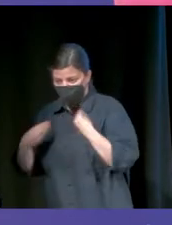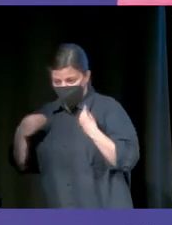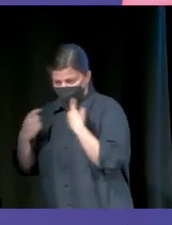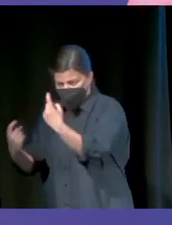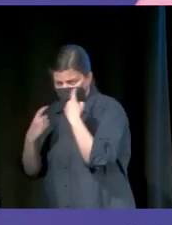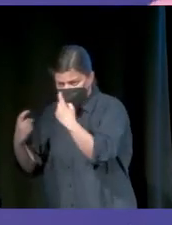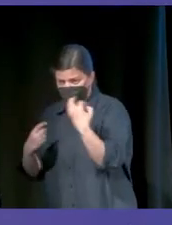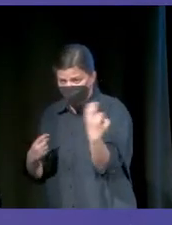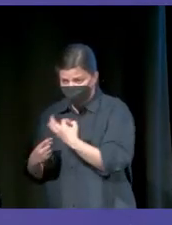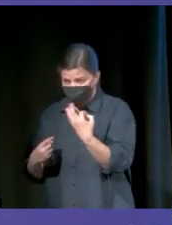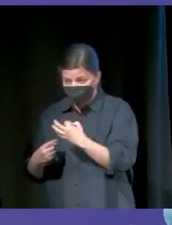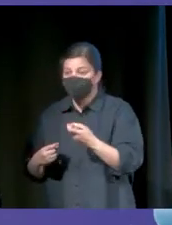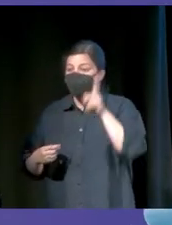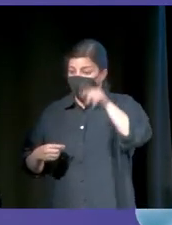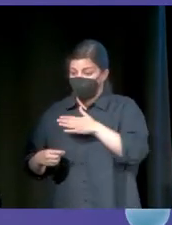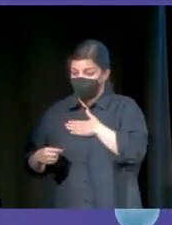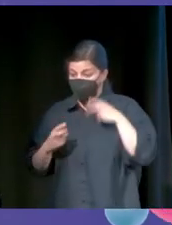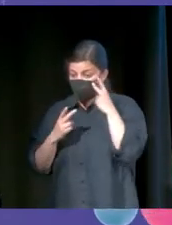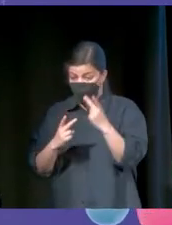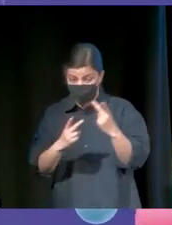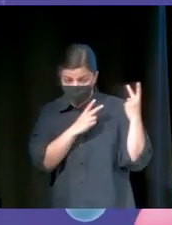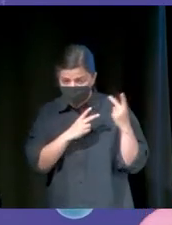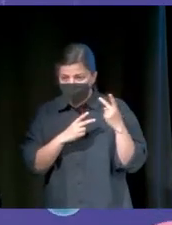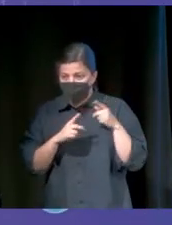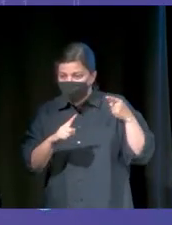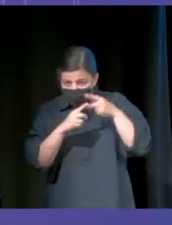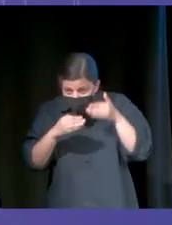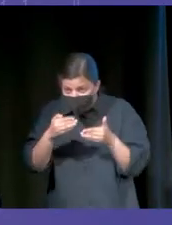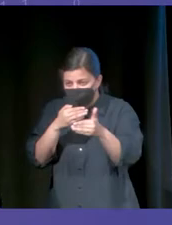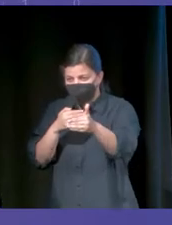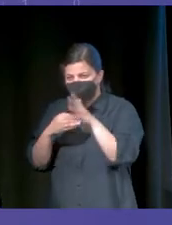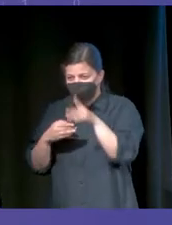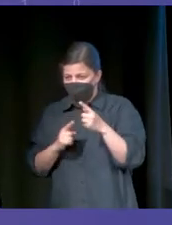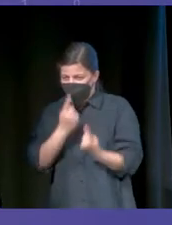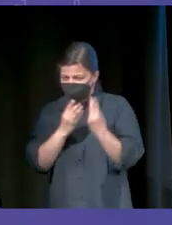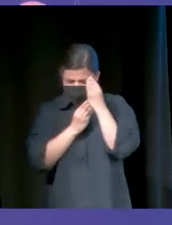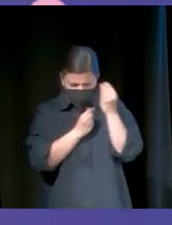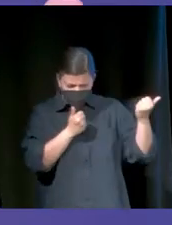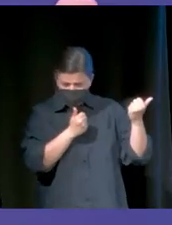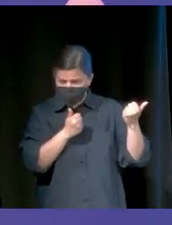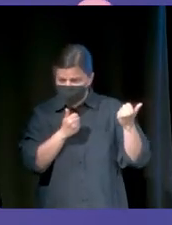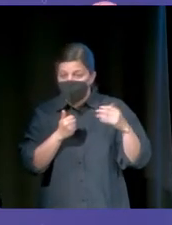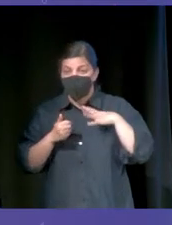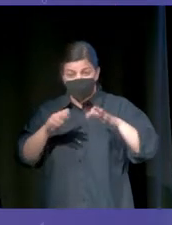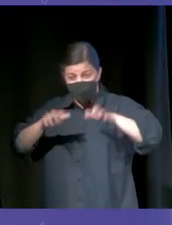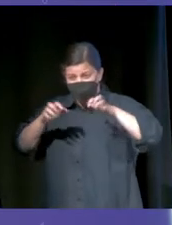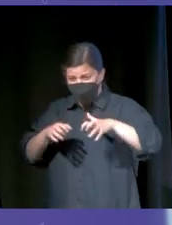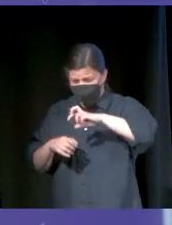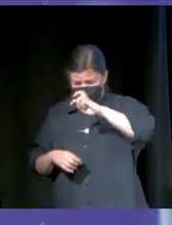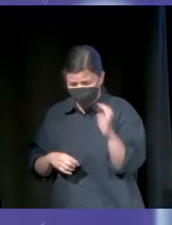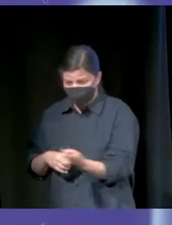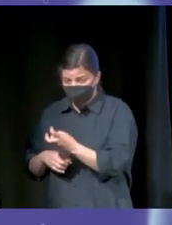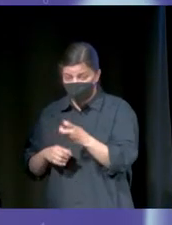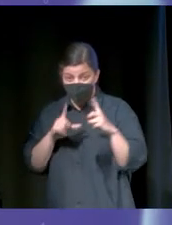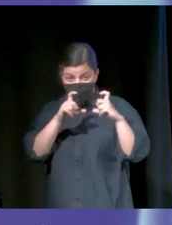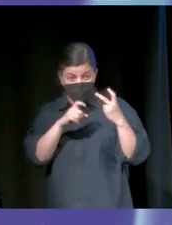Pero también quiero mirar un momento al pasado para ver el futuro, porque a veces olvidamos el pasado. Y podemos aprender mucho. Estas